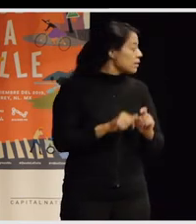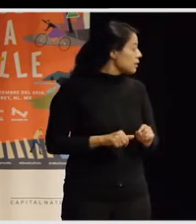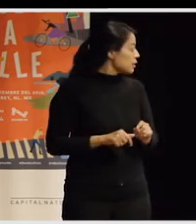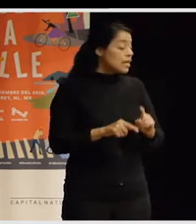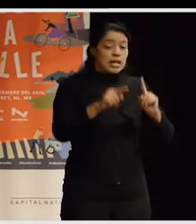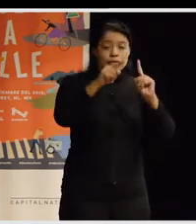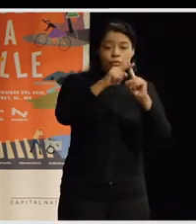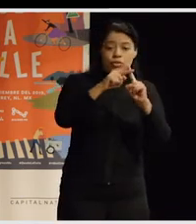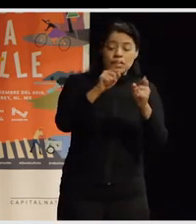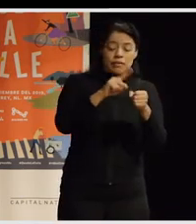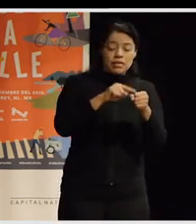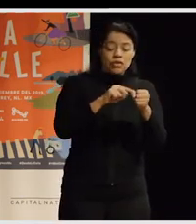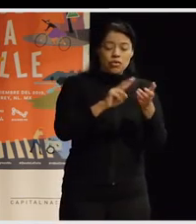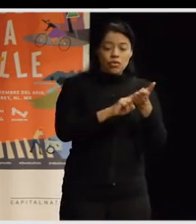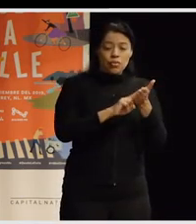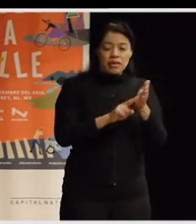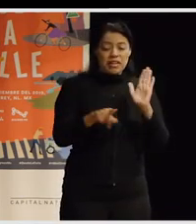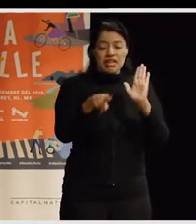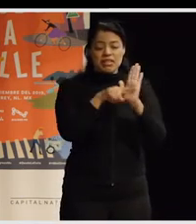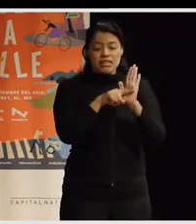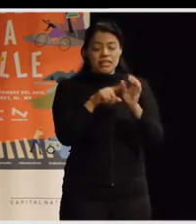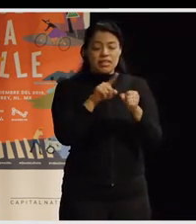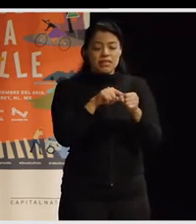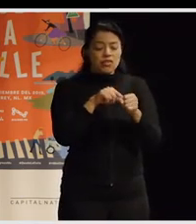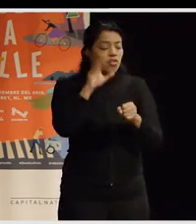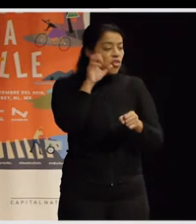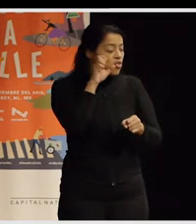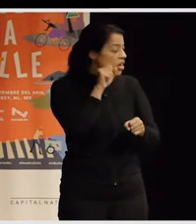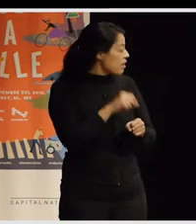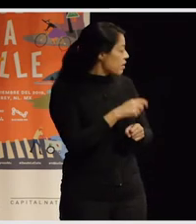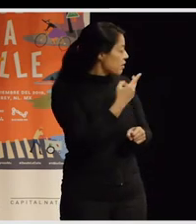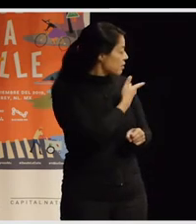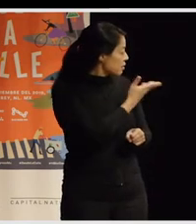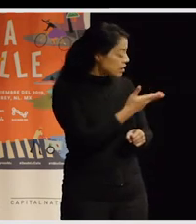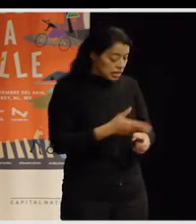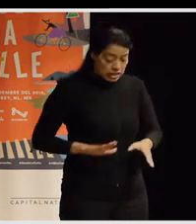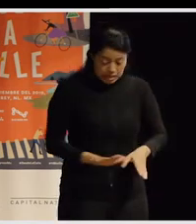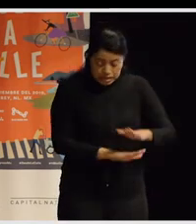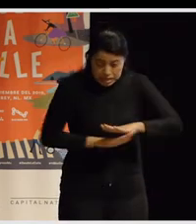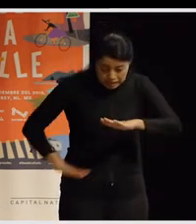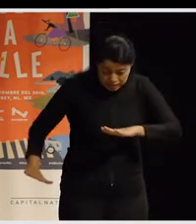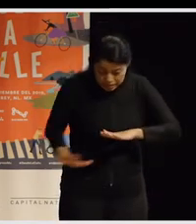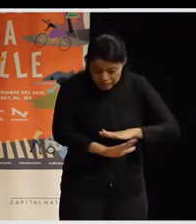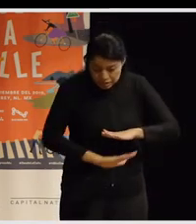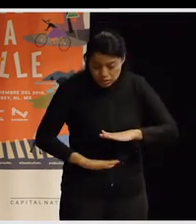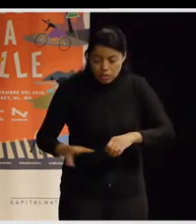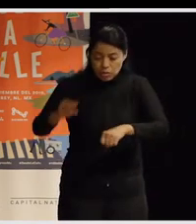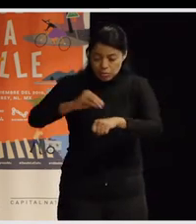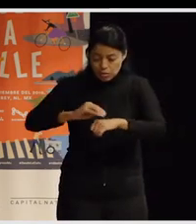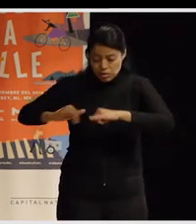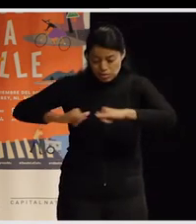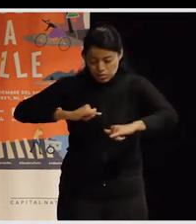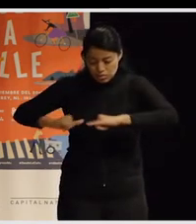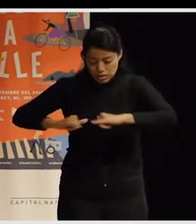verde y entonces en el suelo, abajo a la derecha, en todo el suelo de la galería pusimos el mapa, el plano de